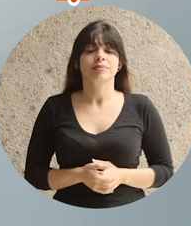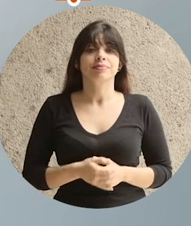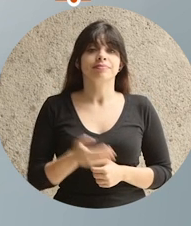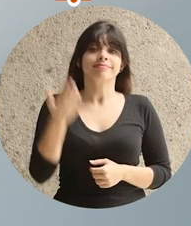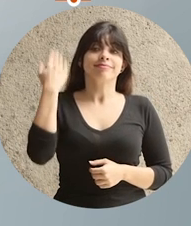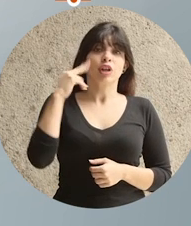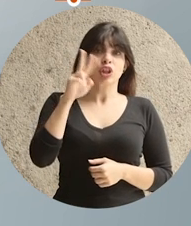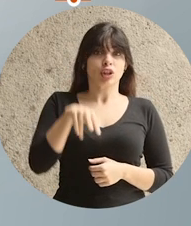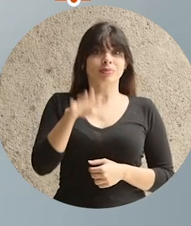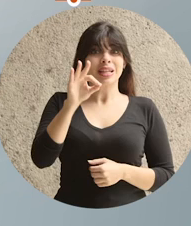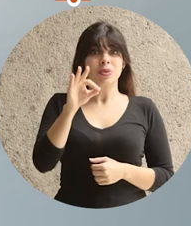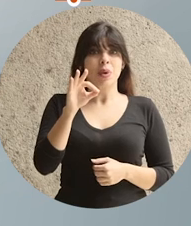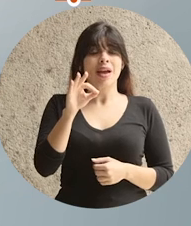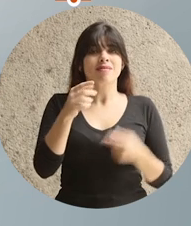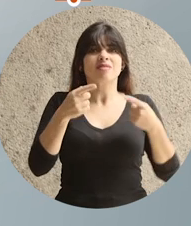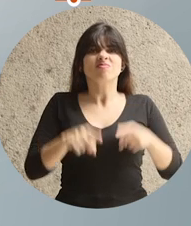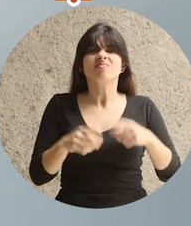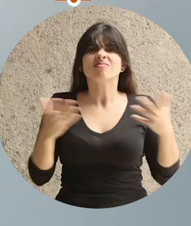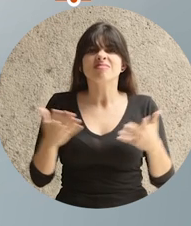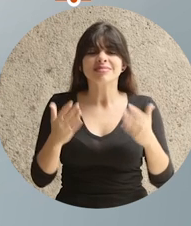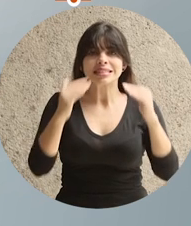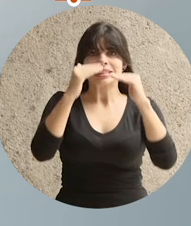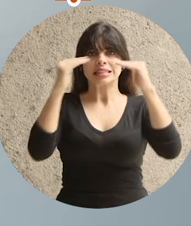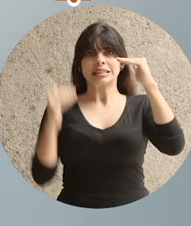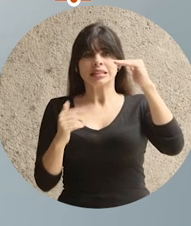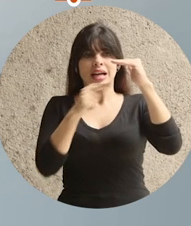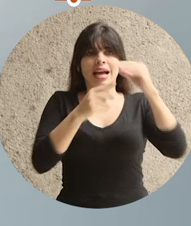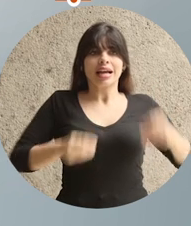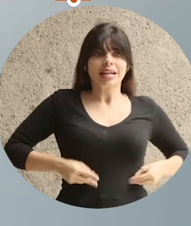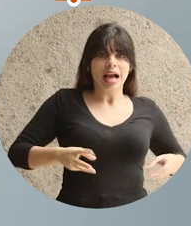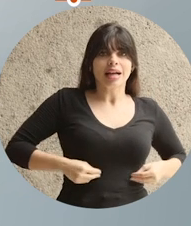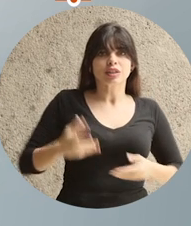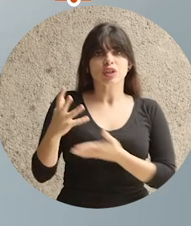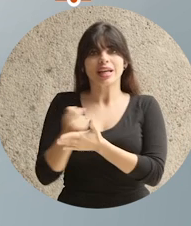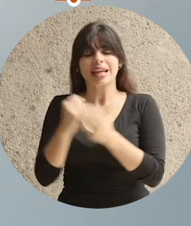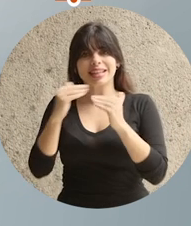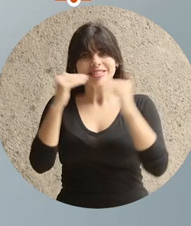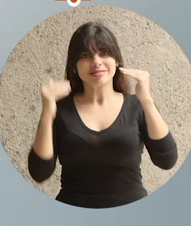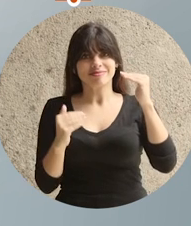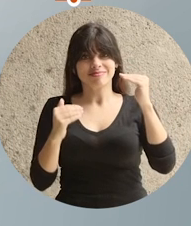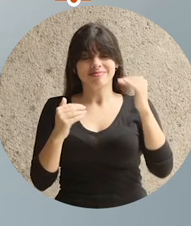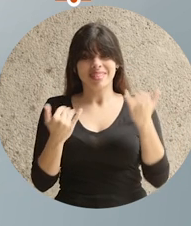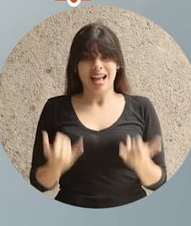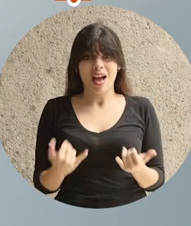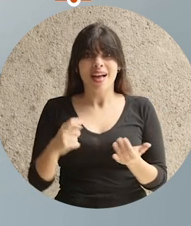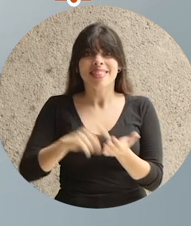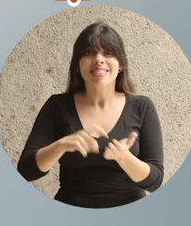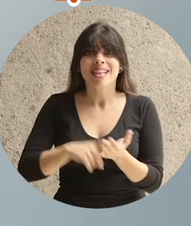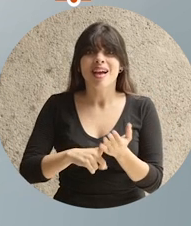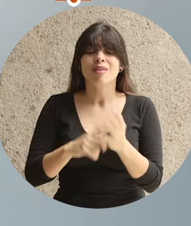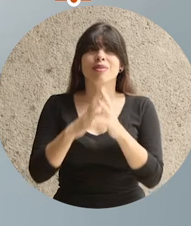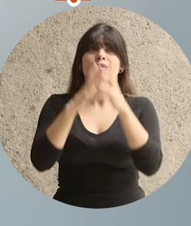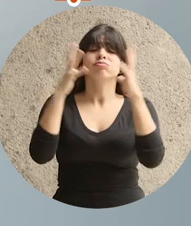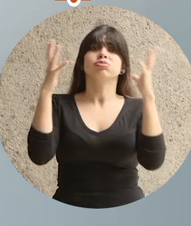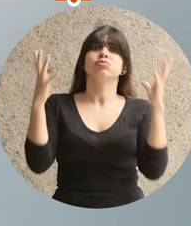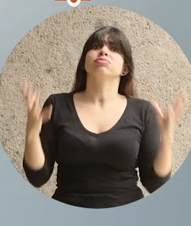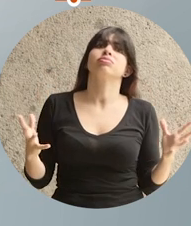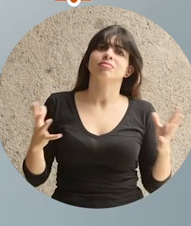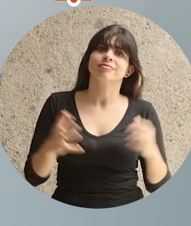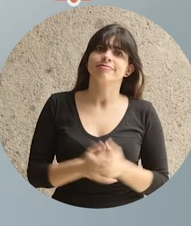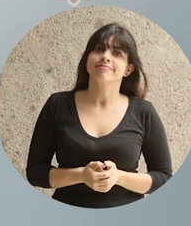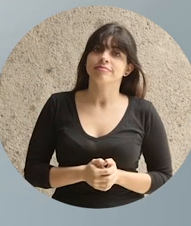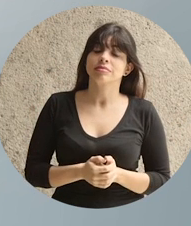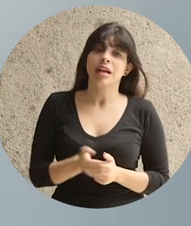Desde el 2009, se generó una enorme brecha entre los gastos y los ingresos. El tamaño de esta deuda se nos hizo